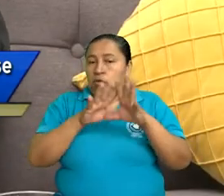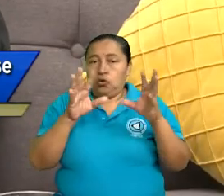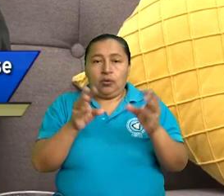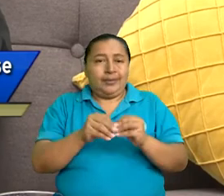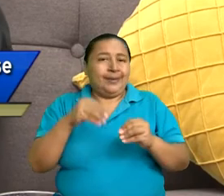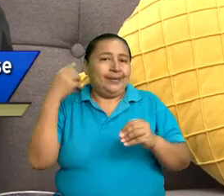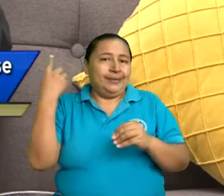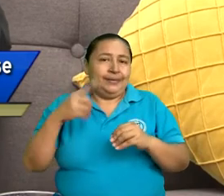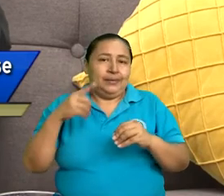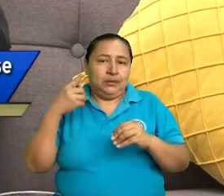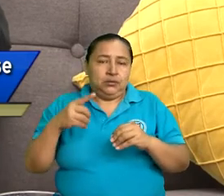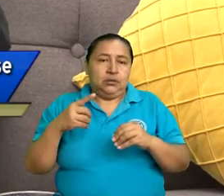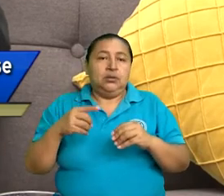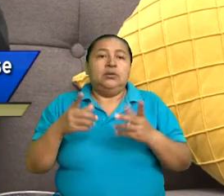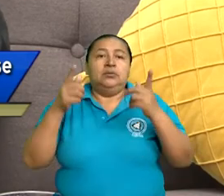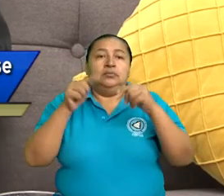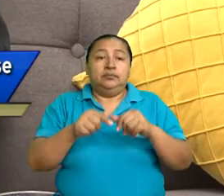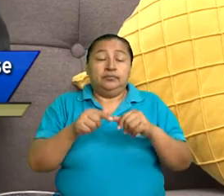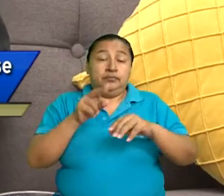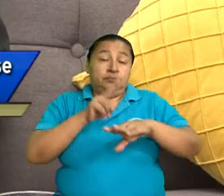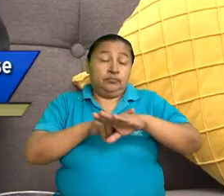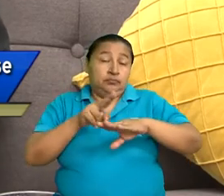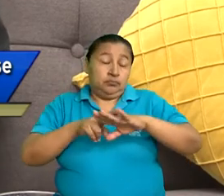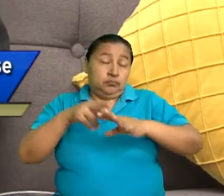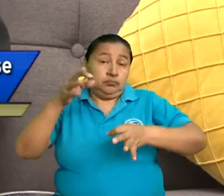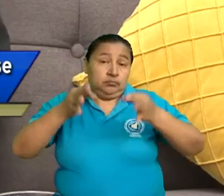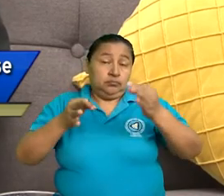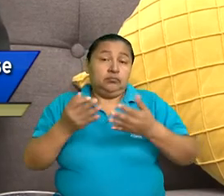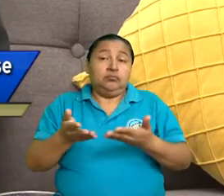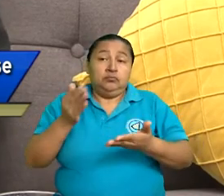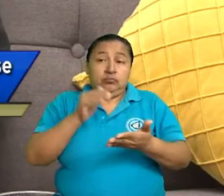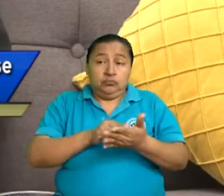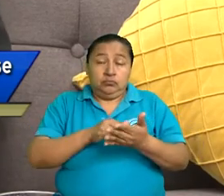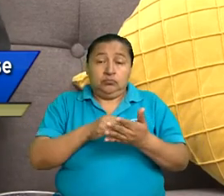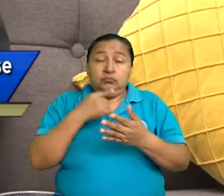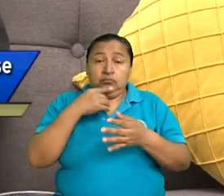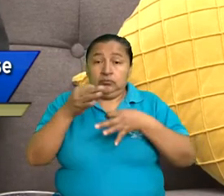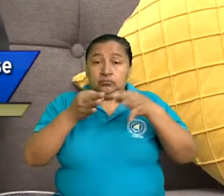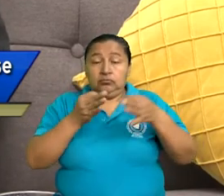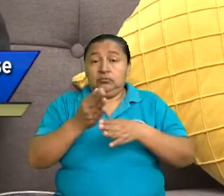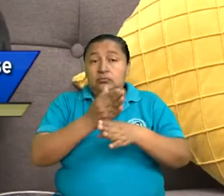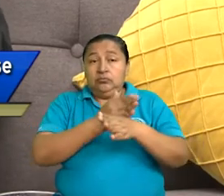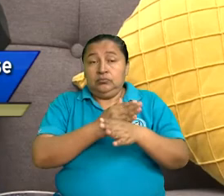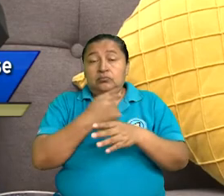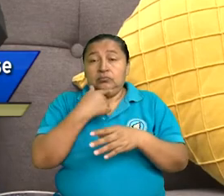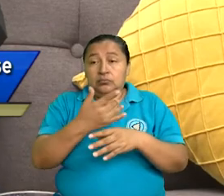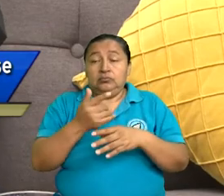derechos. Entonces, esa norma jurídica, y volvemos a la argumentación anterior,